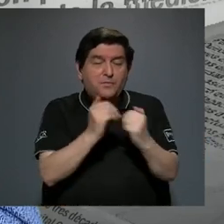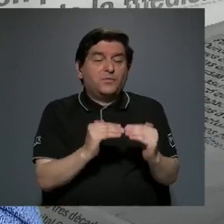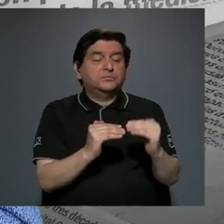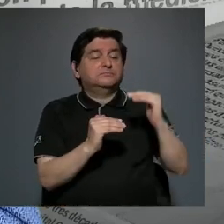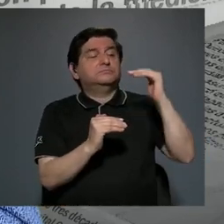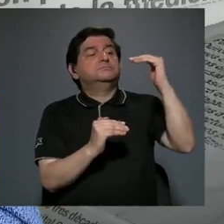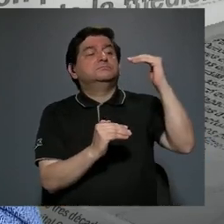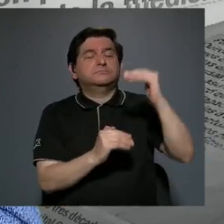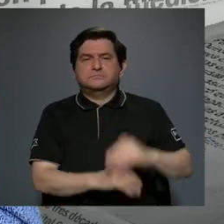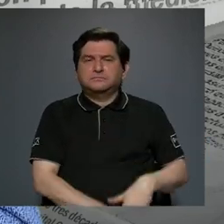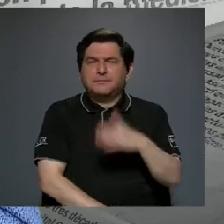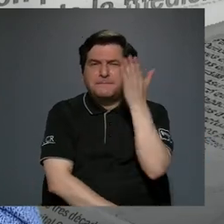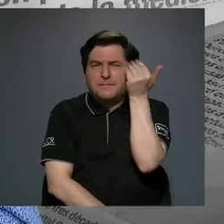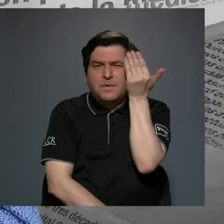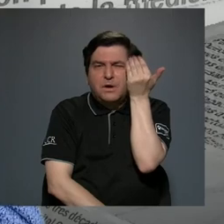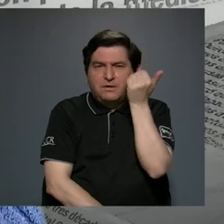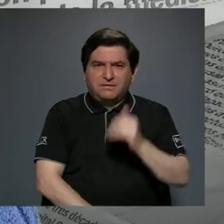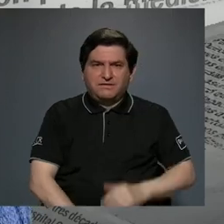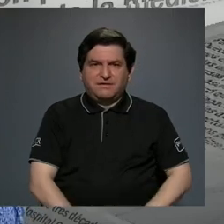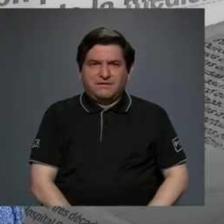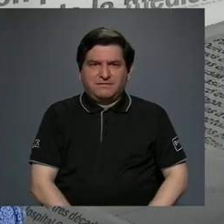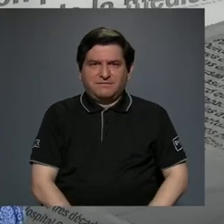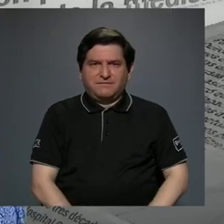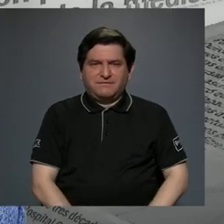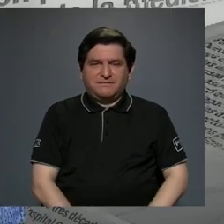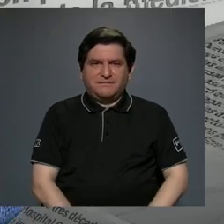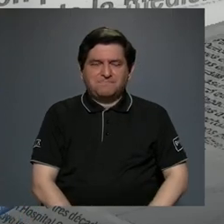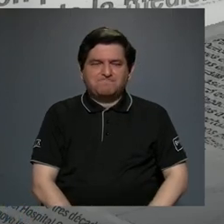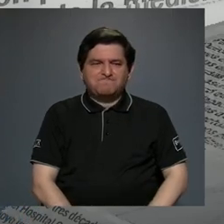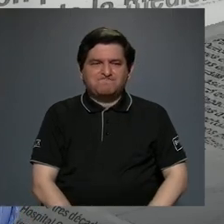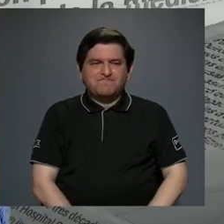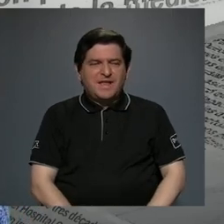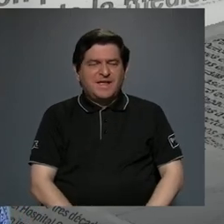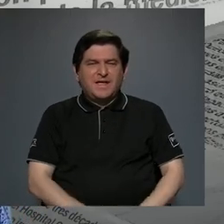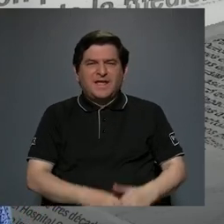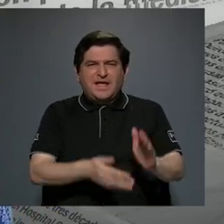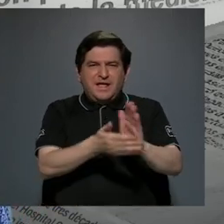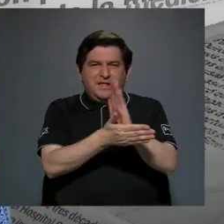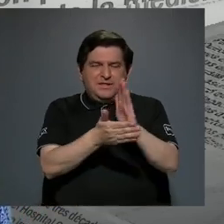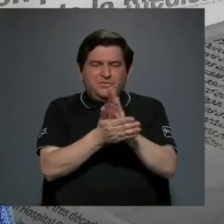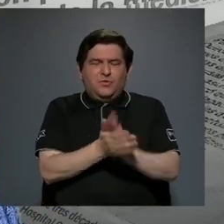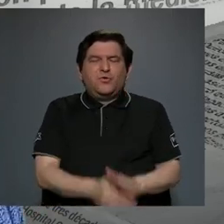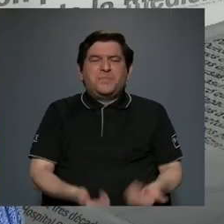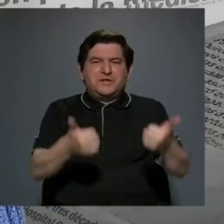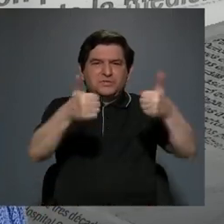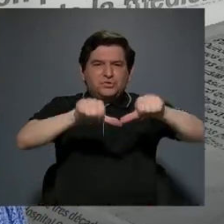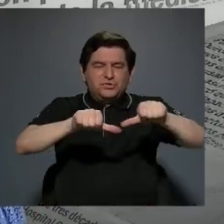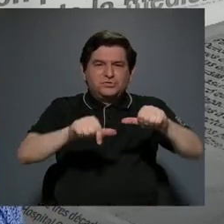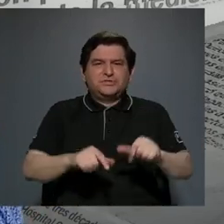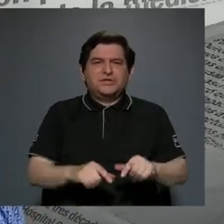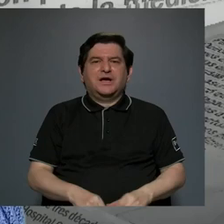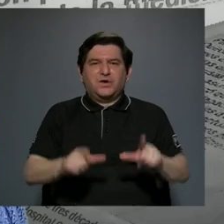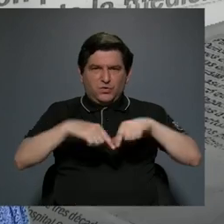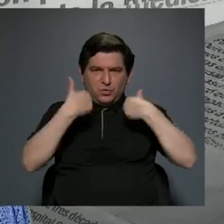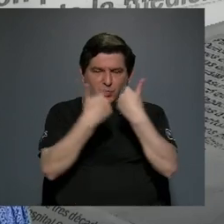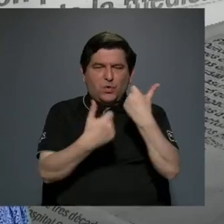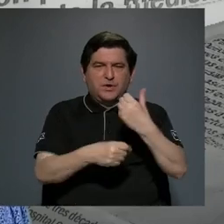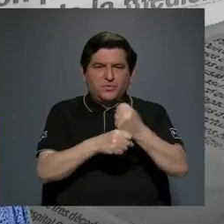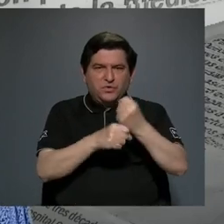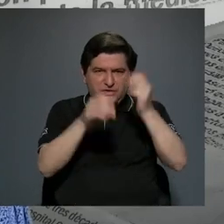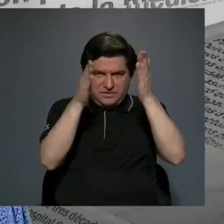porque el nivel de las convenciones colectivas no van